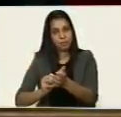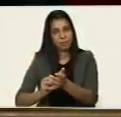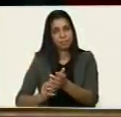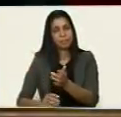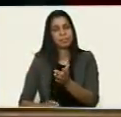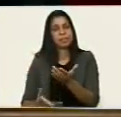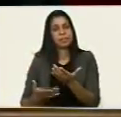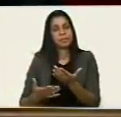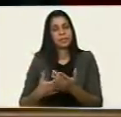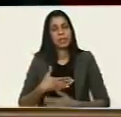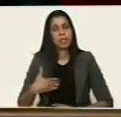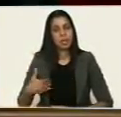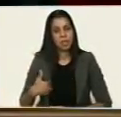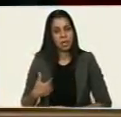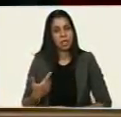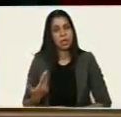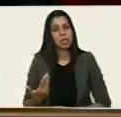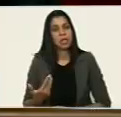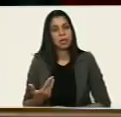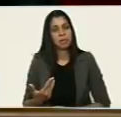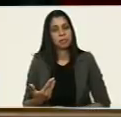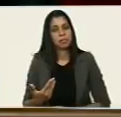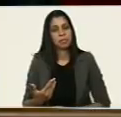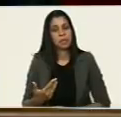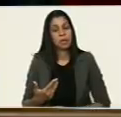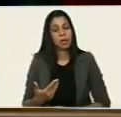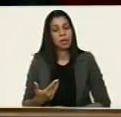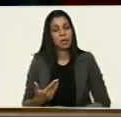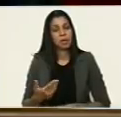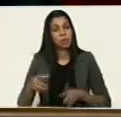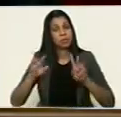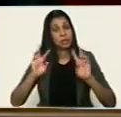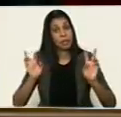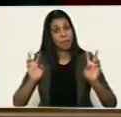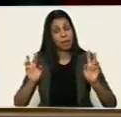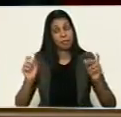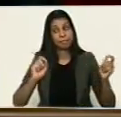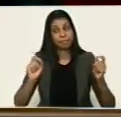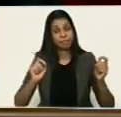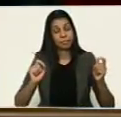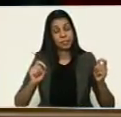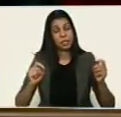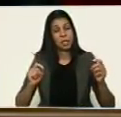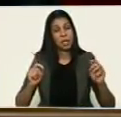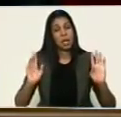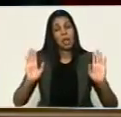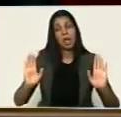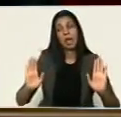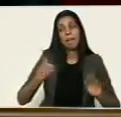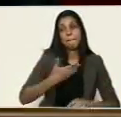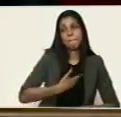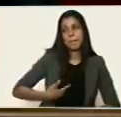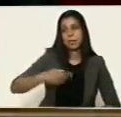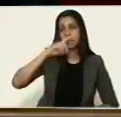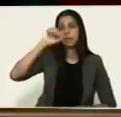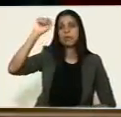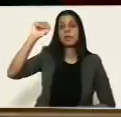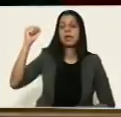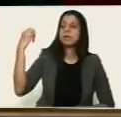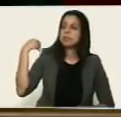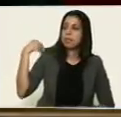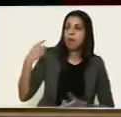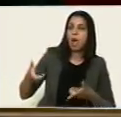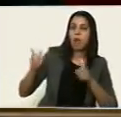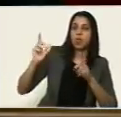Y quiero someter, saben que esto es materia que, según la Constitución, el presidente pide autorización para el